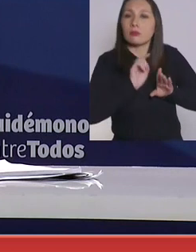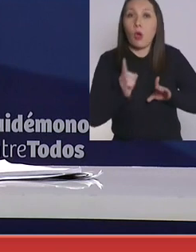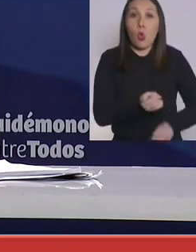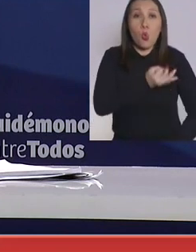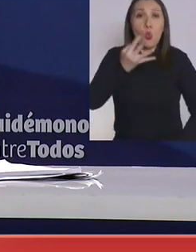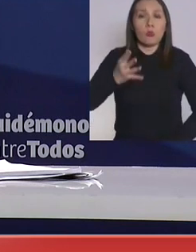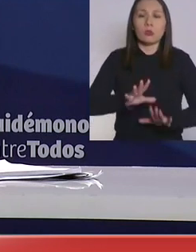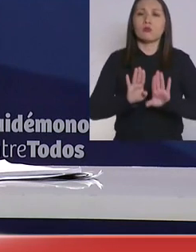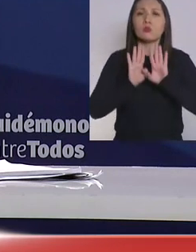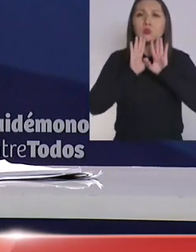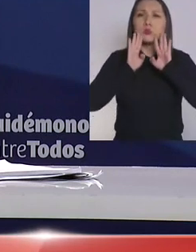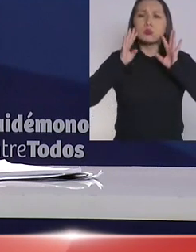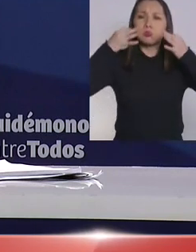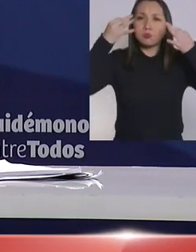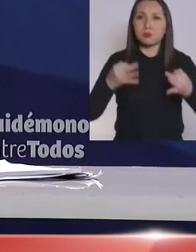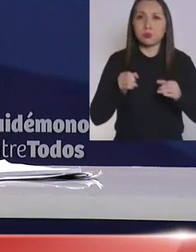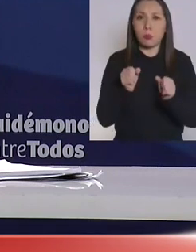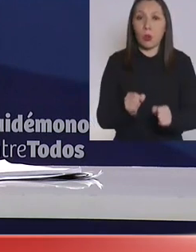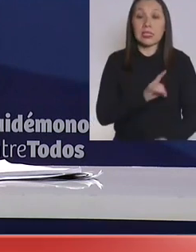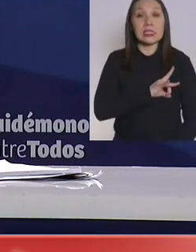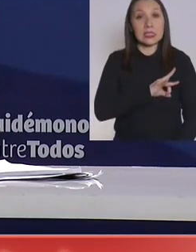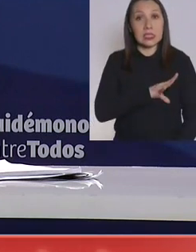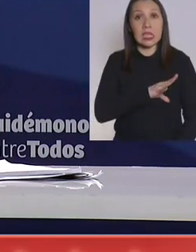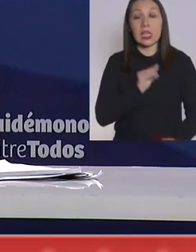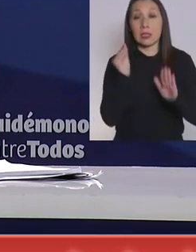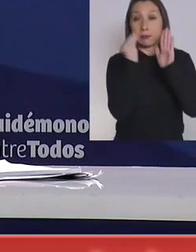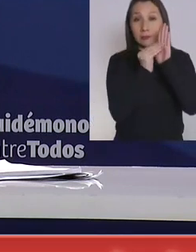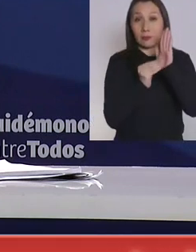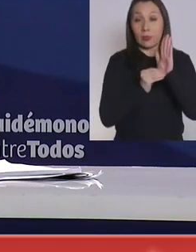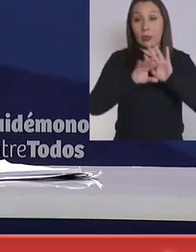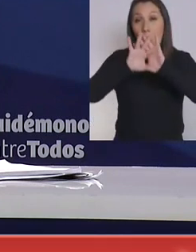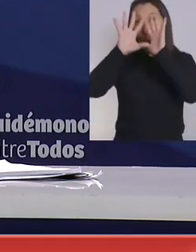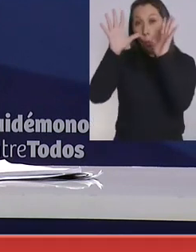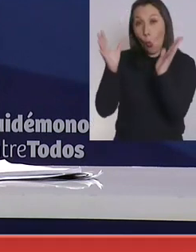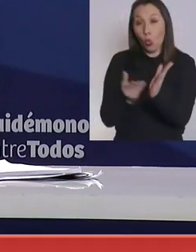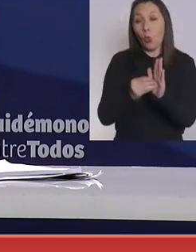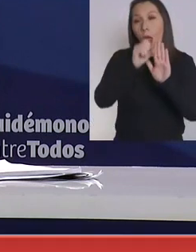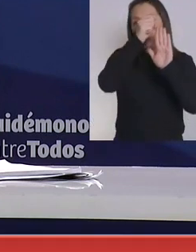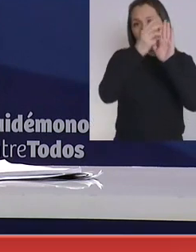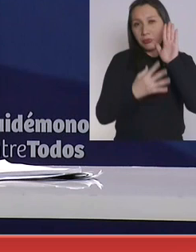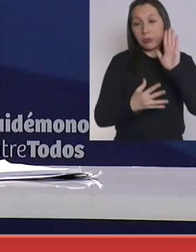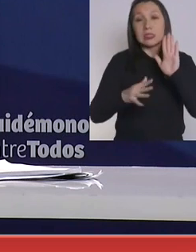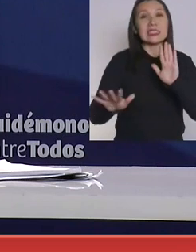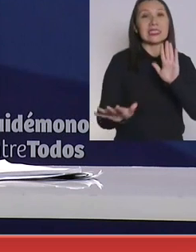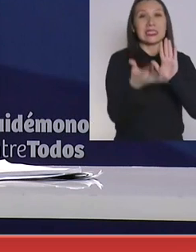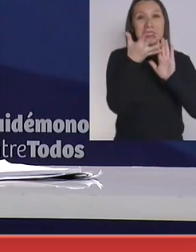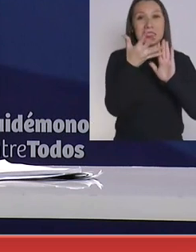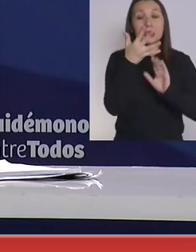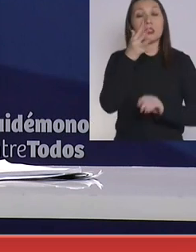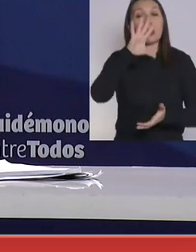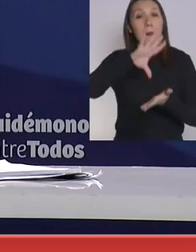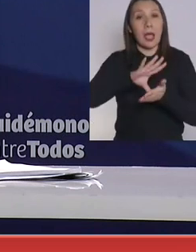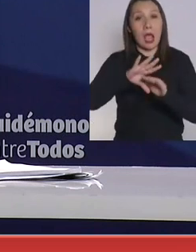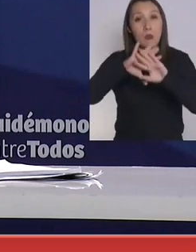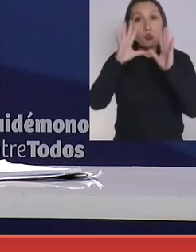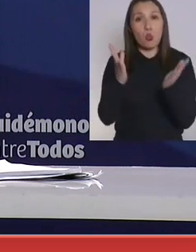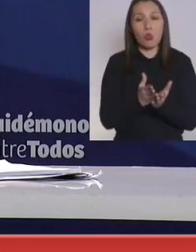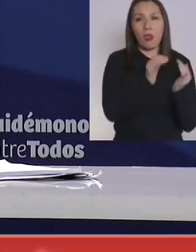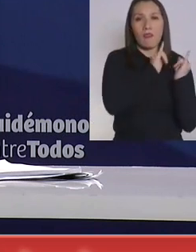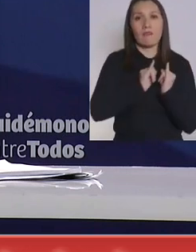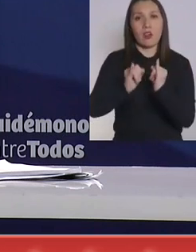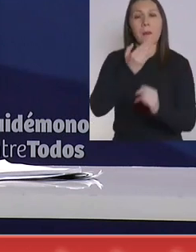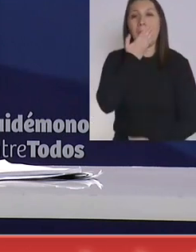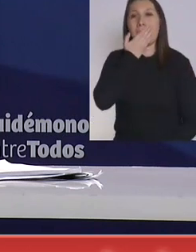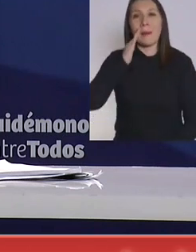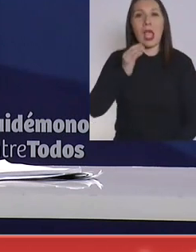son lo más transparentes posible. Chile está calificado en el mundo como el quinto país del mundo que transmite